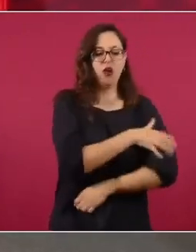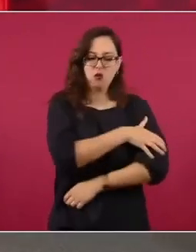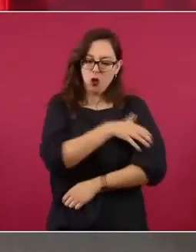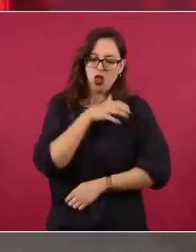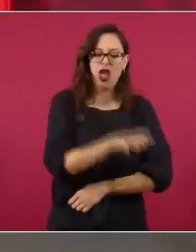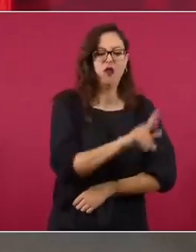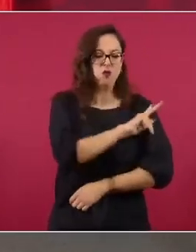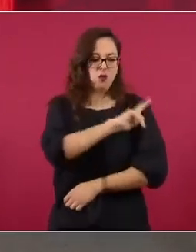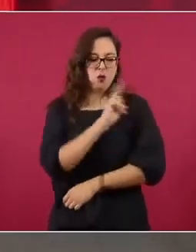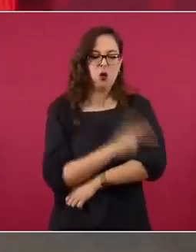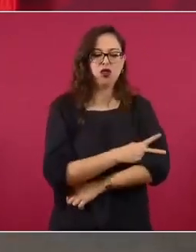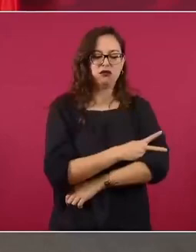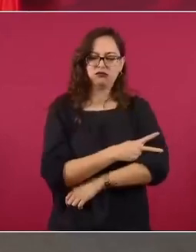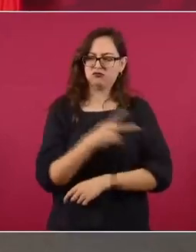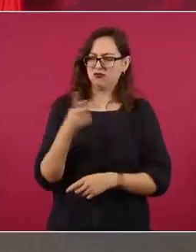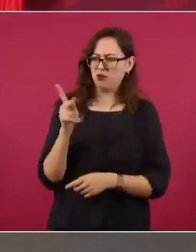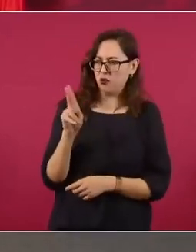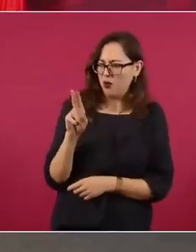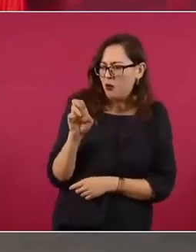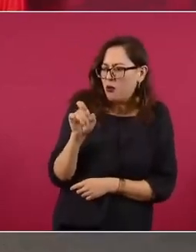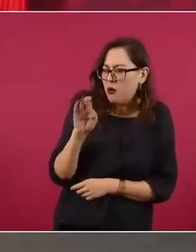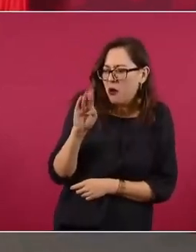poder sin pueblo